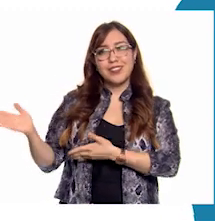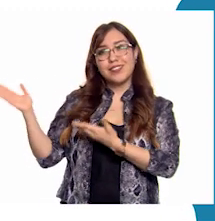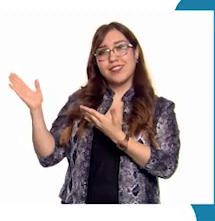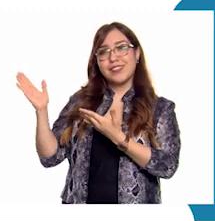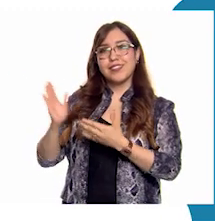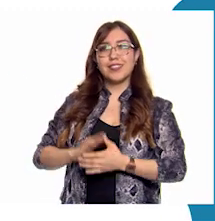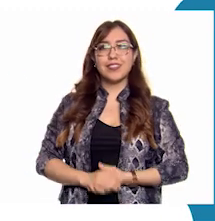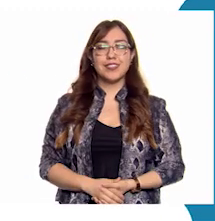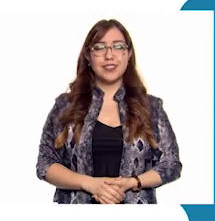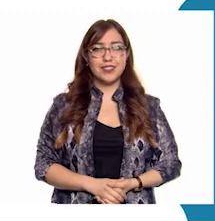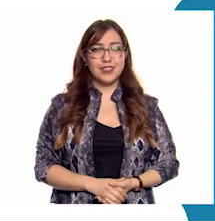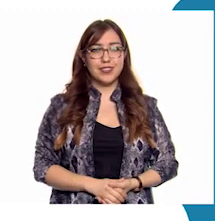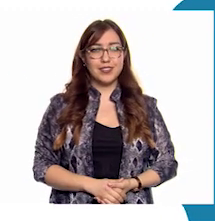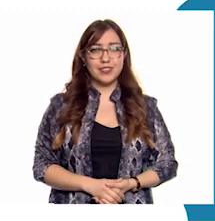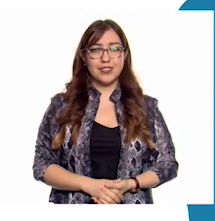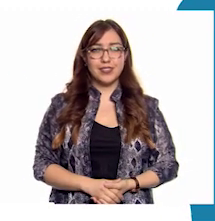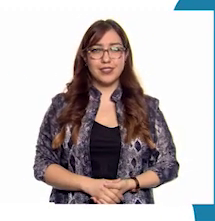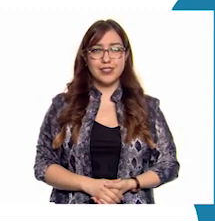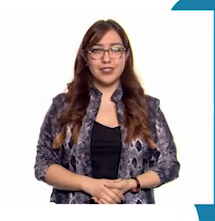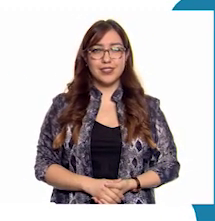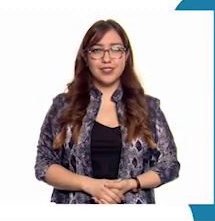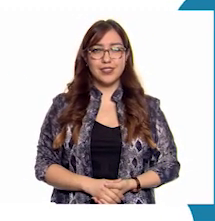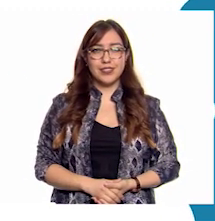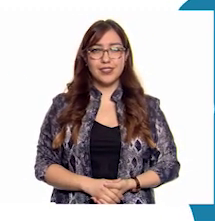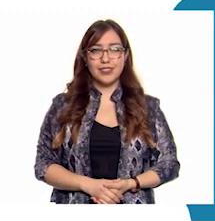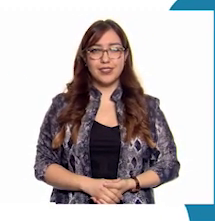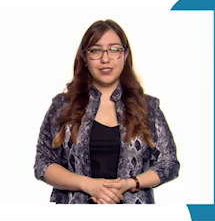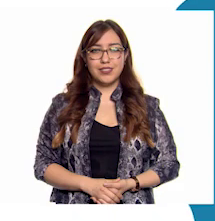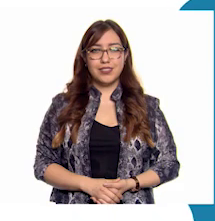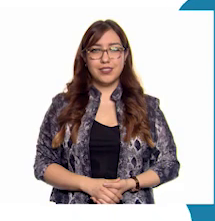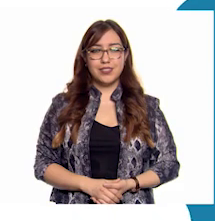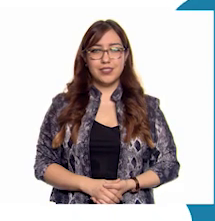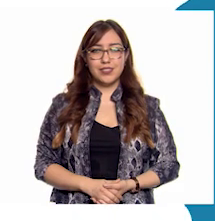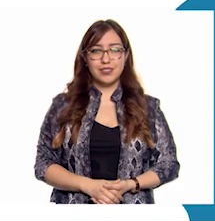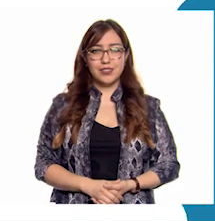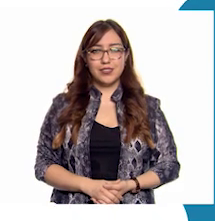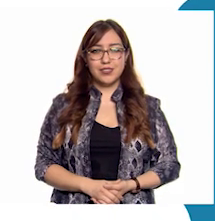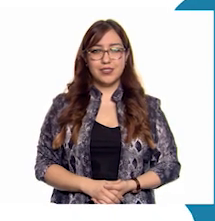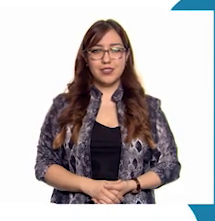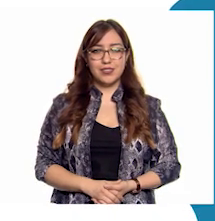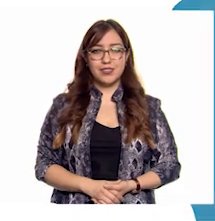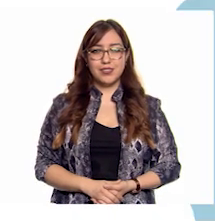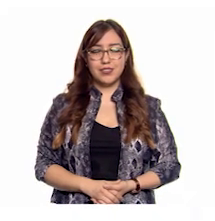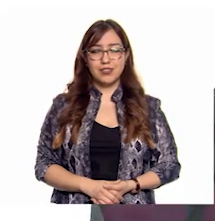liga Aprende en Casa .cep.gov.mx